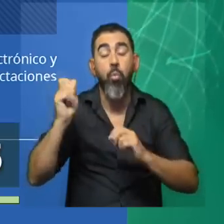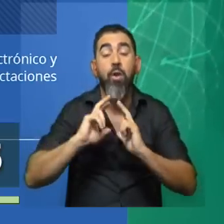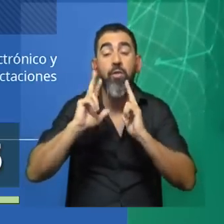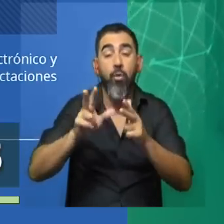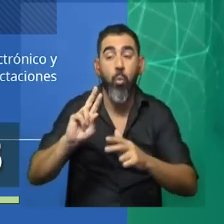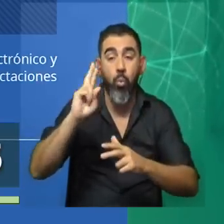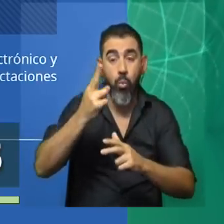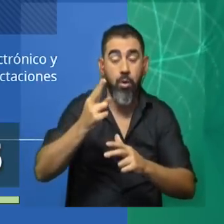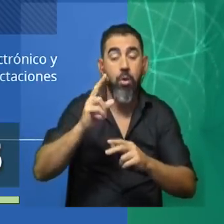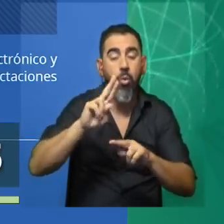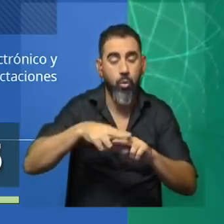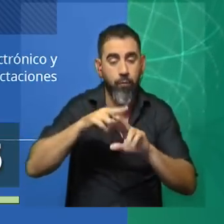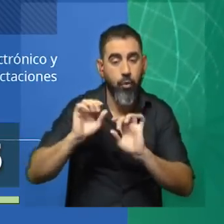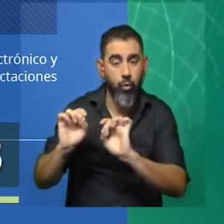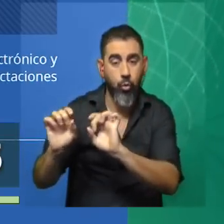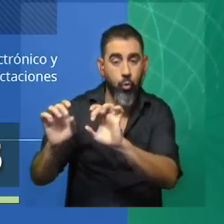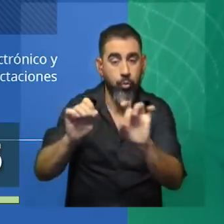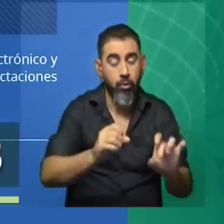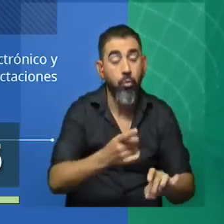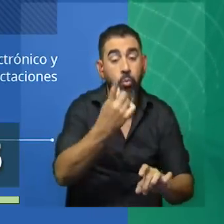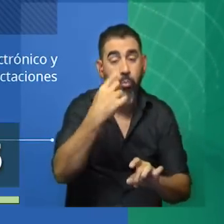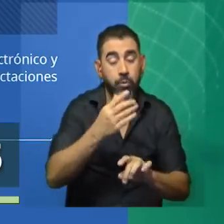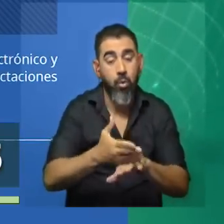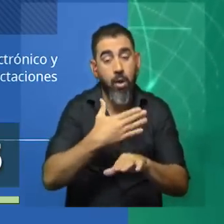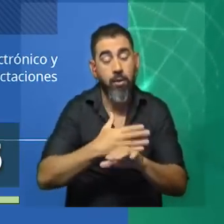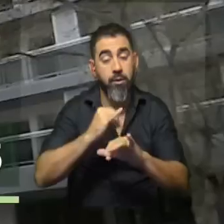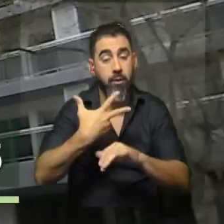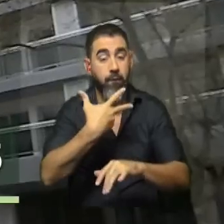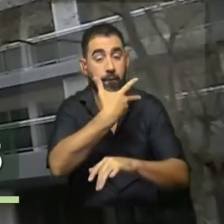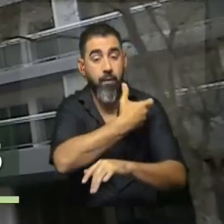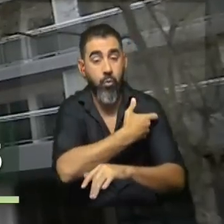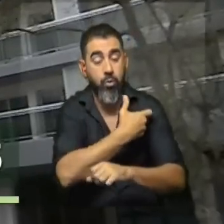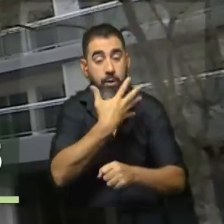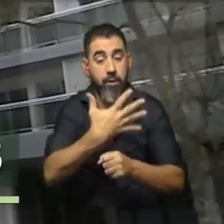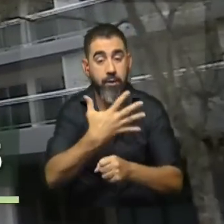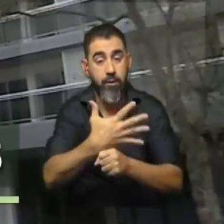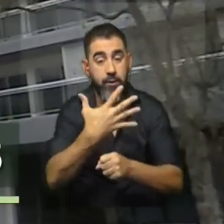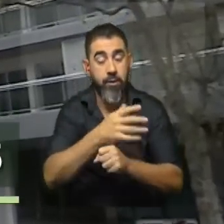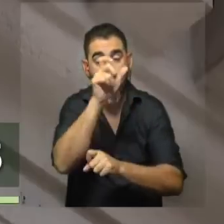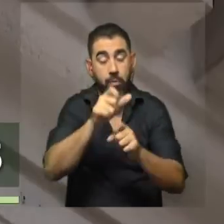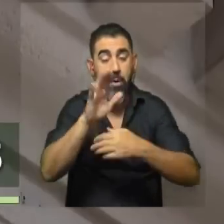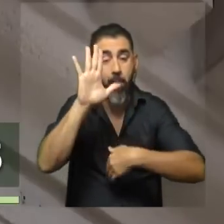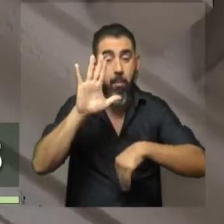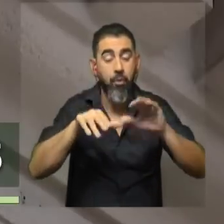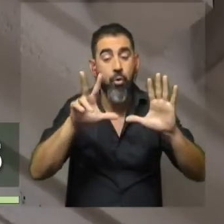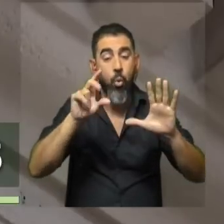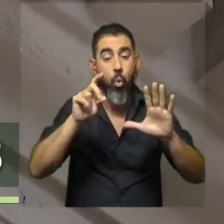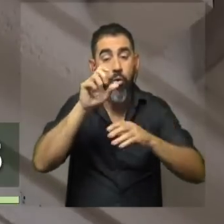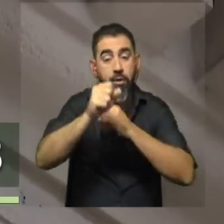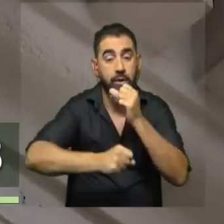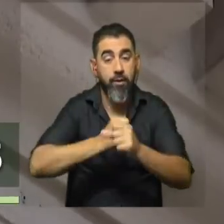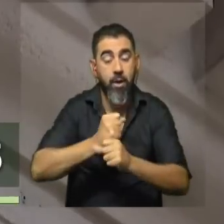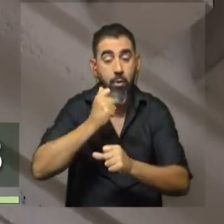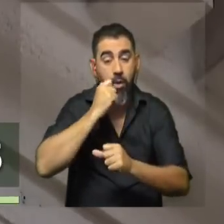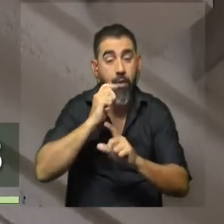Uruguay está en una nueva ola y por eso se adelantó la campaña de refuerzo con quinta dosis a personas mayores de 80 años